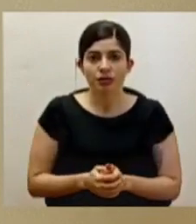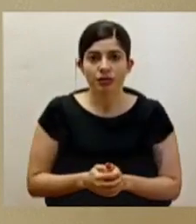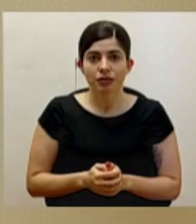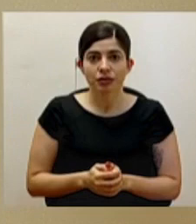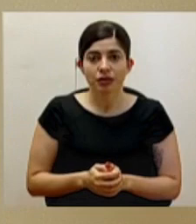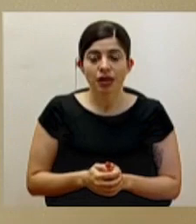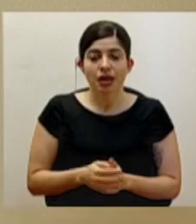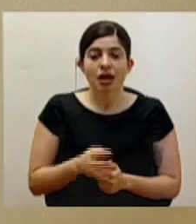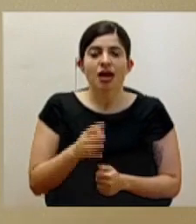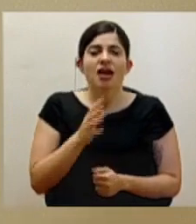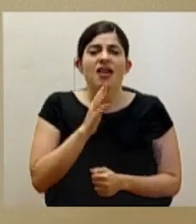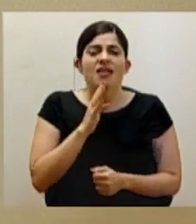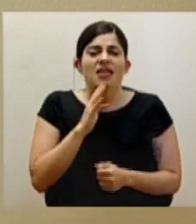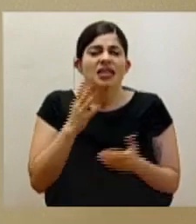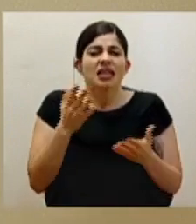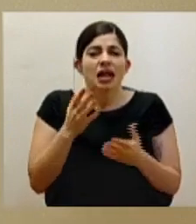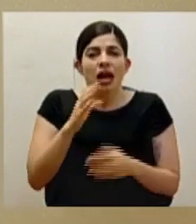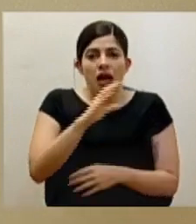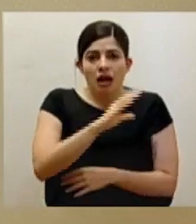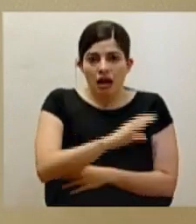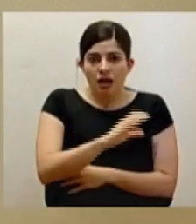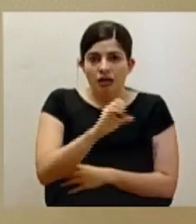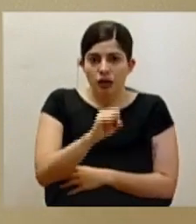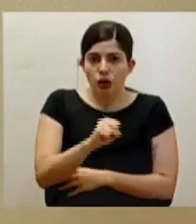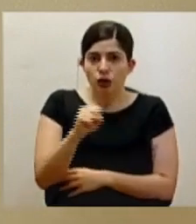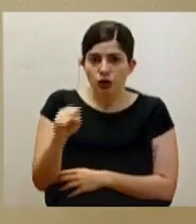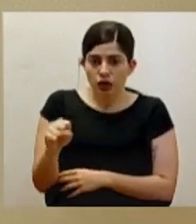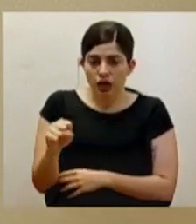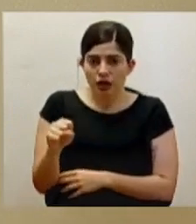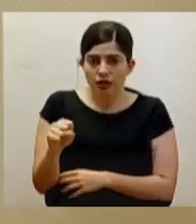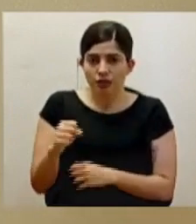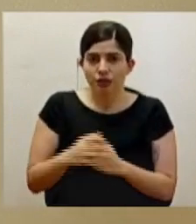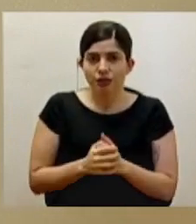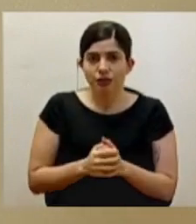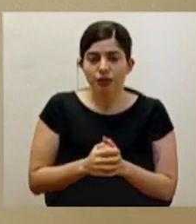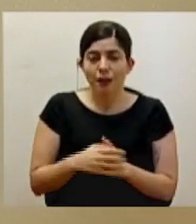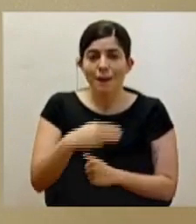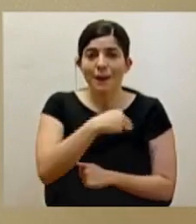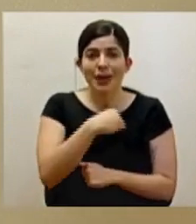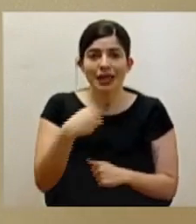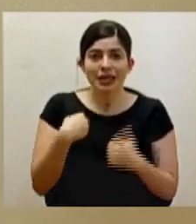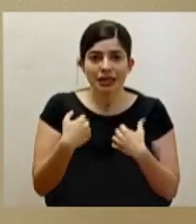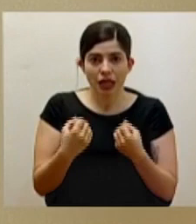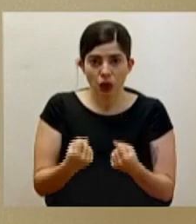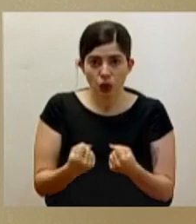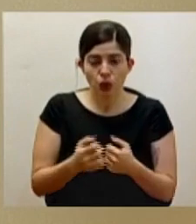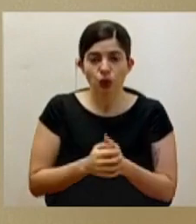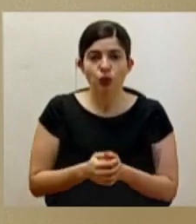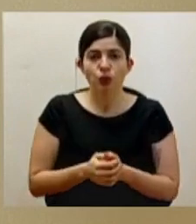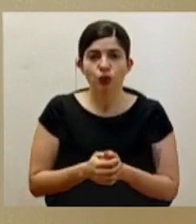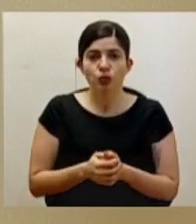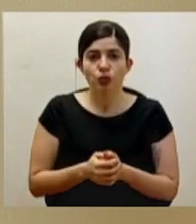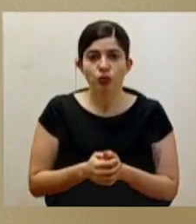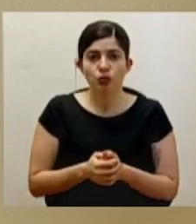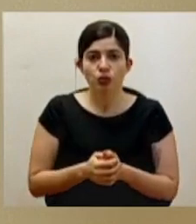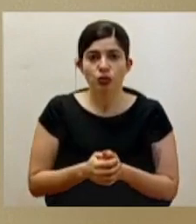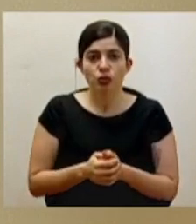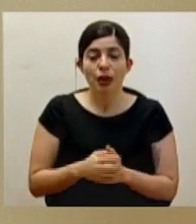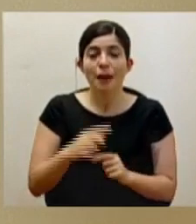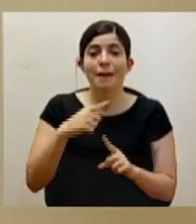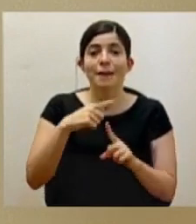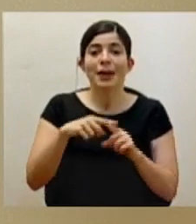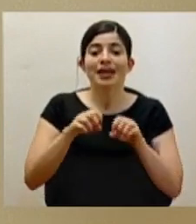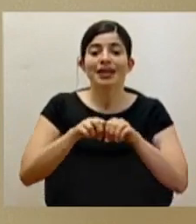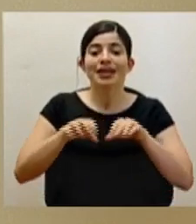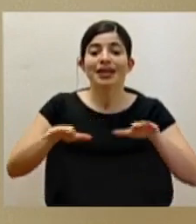Estamos hablando acá de la Caja Costarricense de Seguro Social del Ministerio de Salud y de la